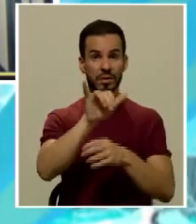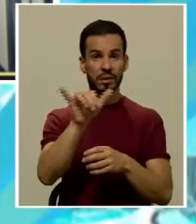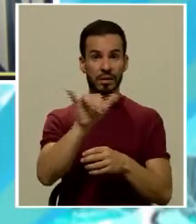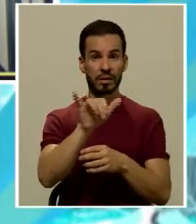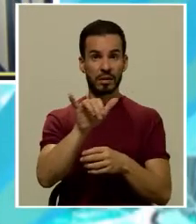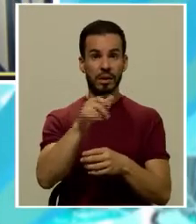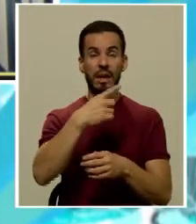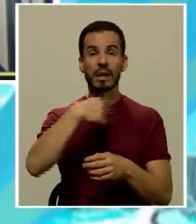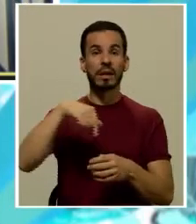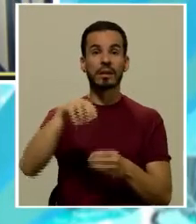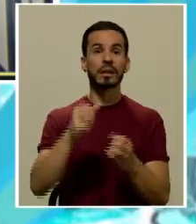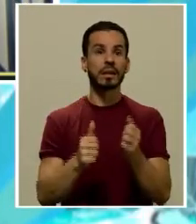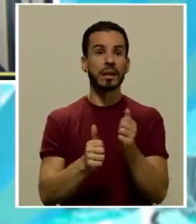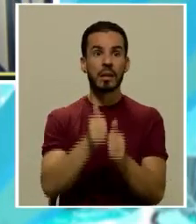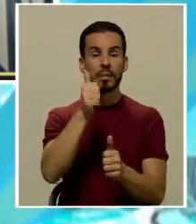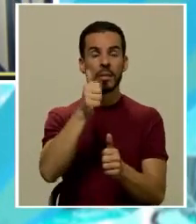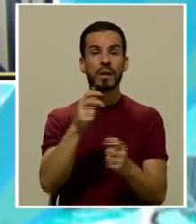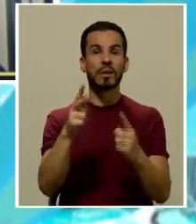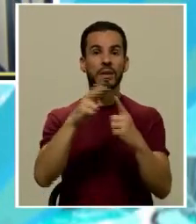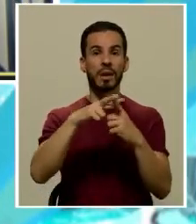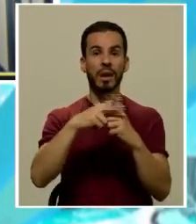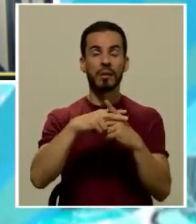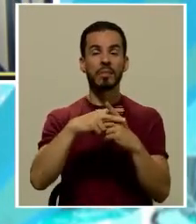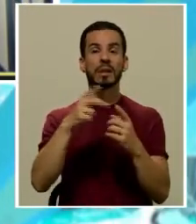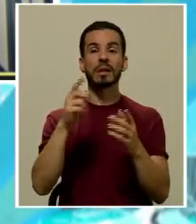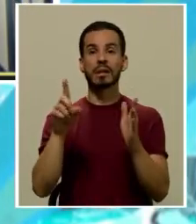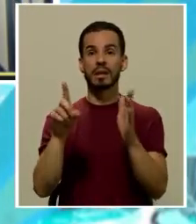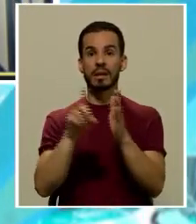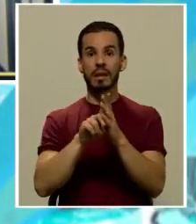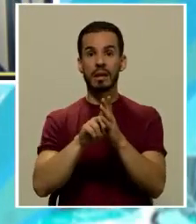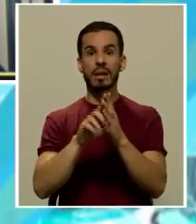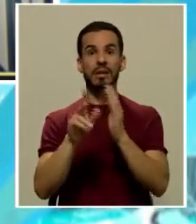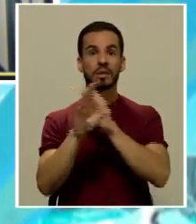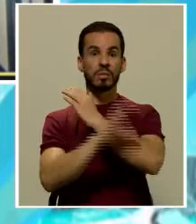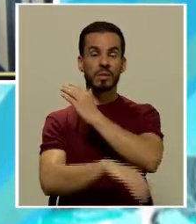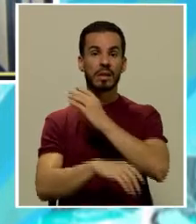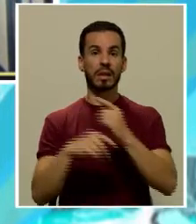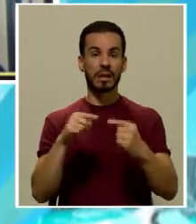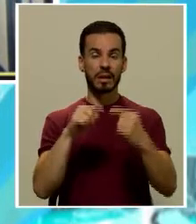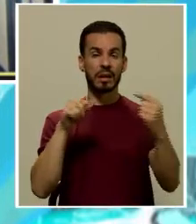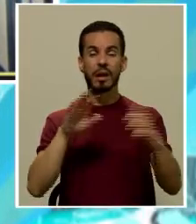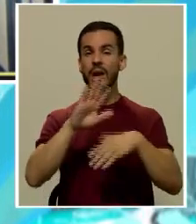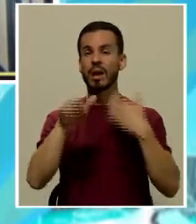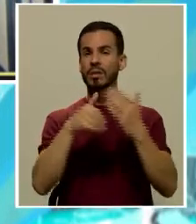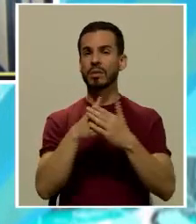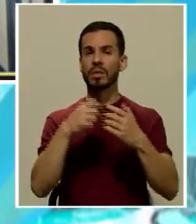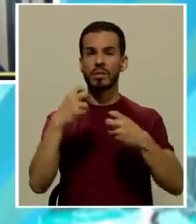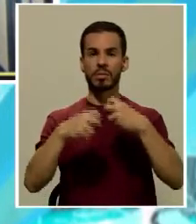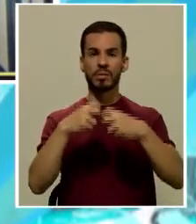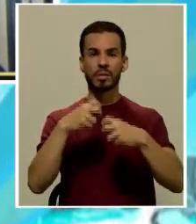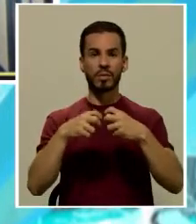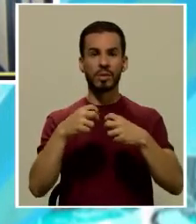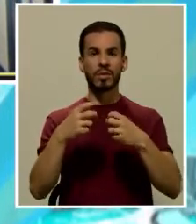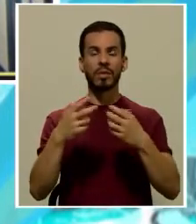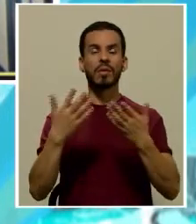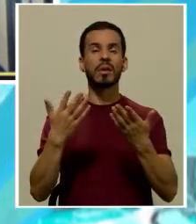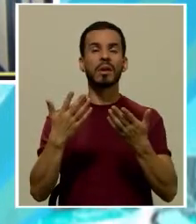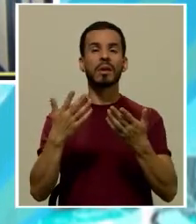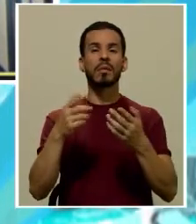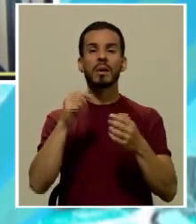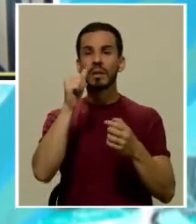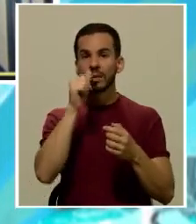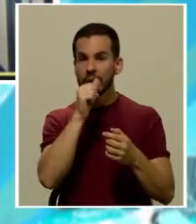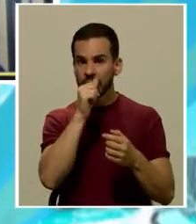en los que tiene mayor aplicación el derecho penal del enemigo que es con respecto a toda la problemática de las